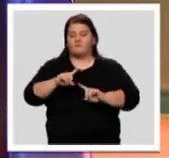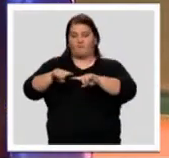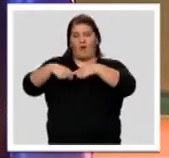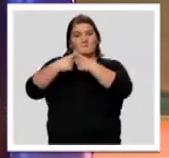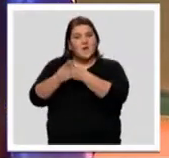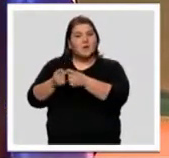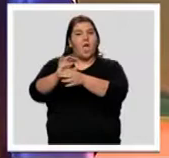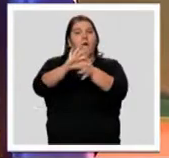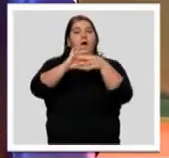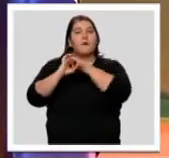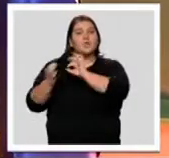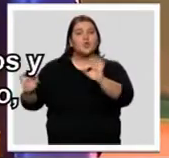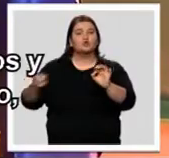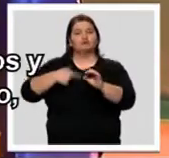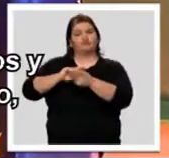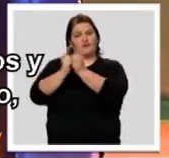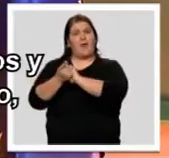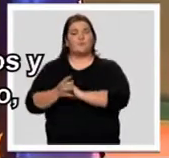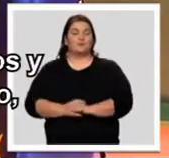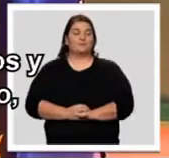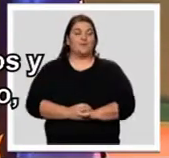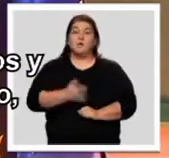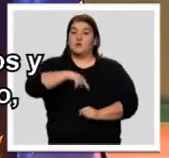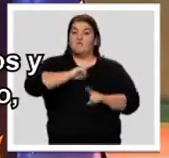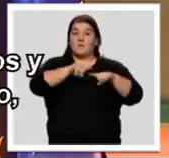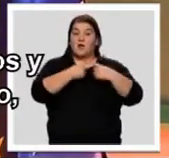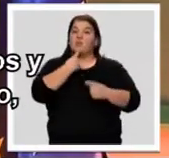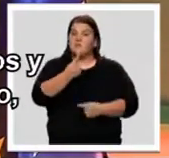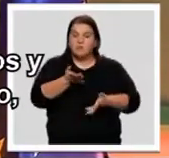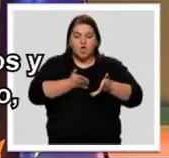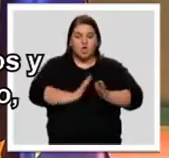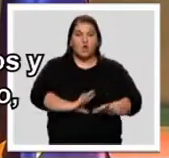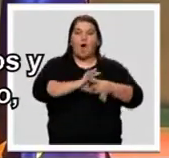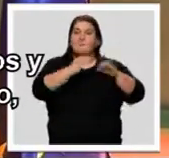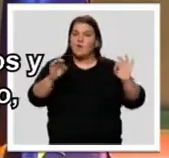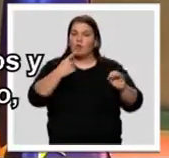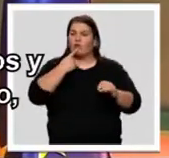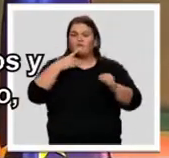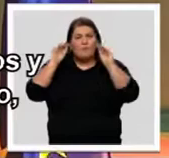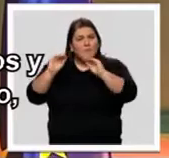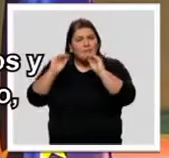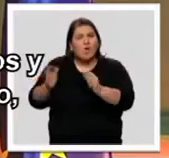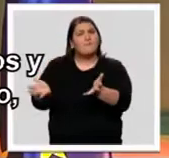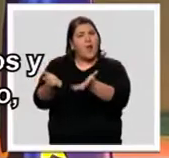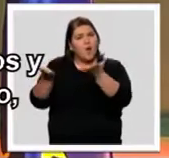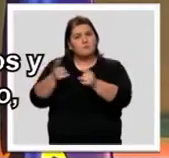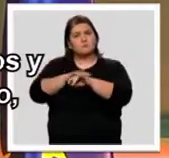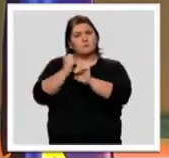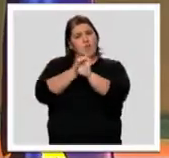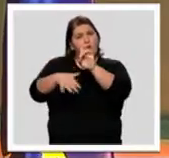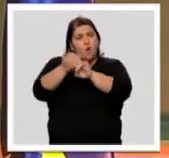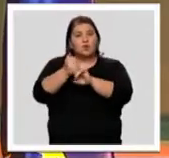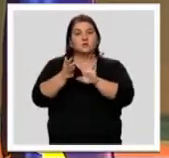familias y en nuestros amigos. Cuando le decimos a nuestros familiares, hijos y amigos que se formen para encontrar empleo,